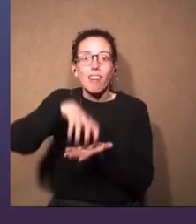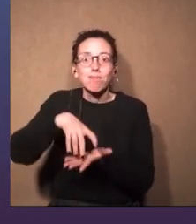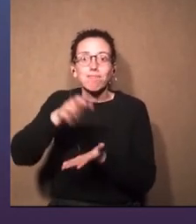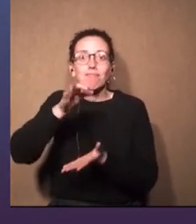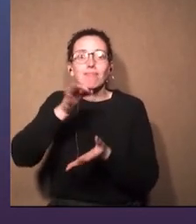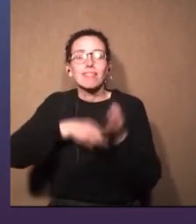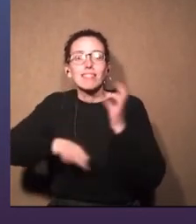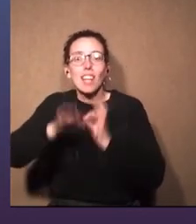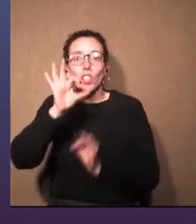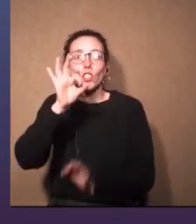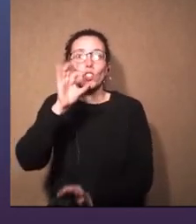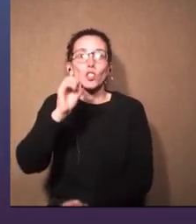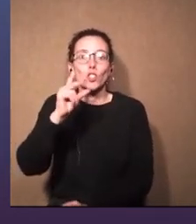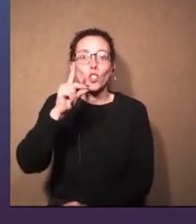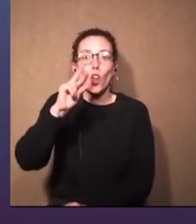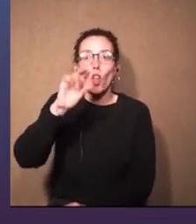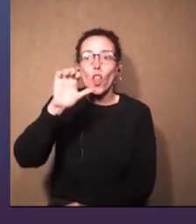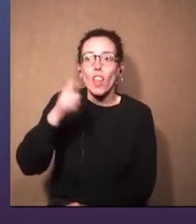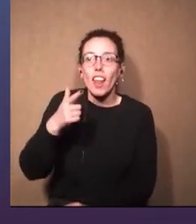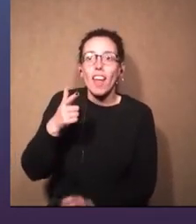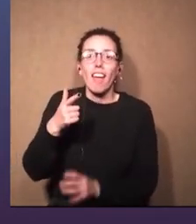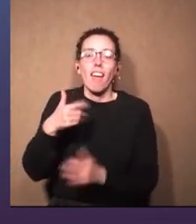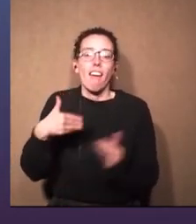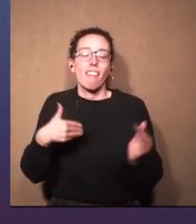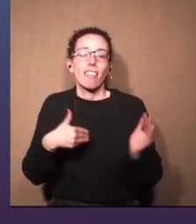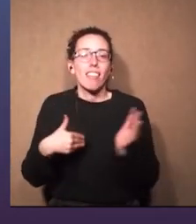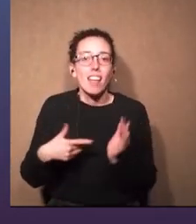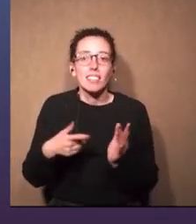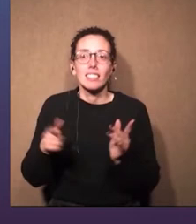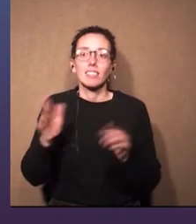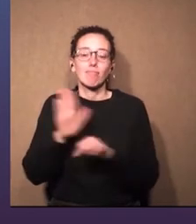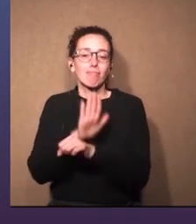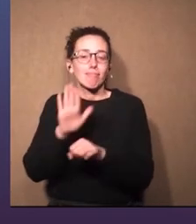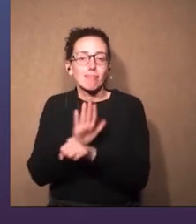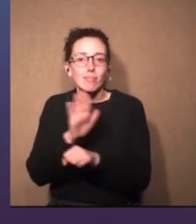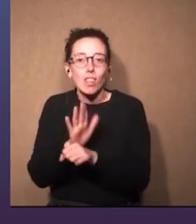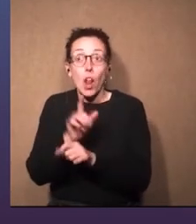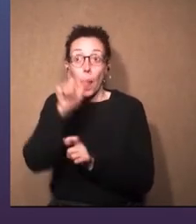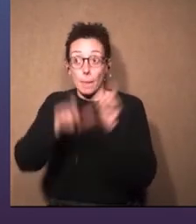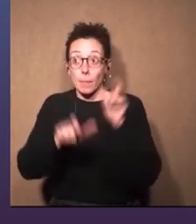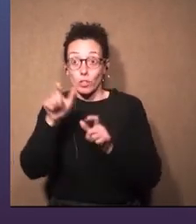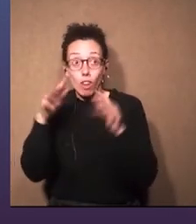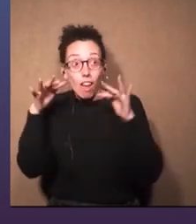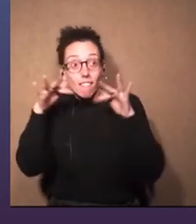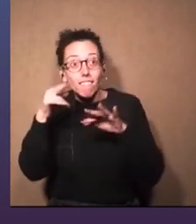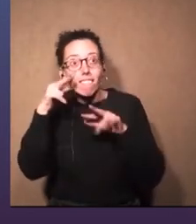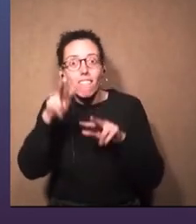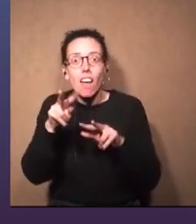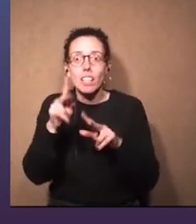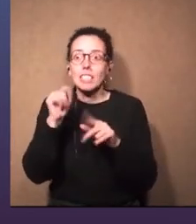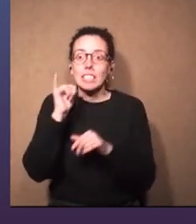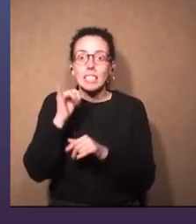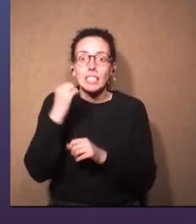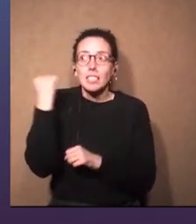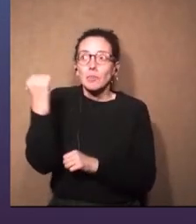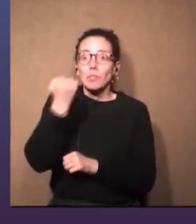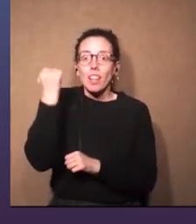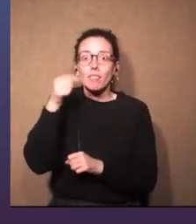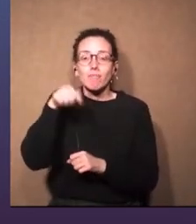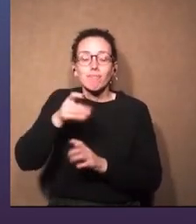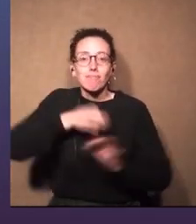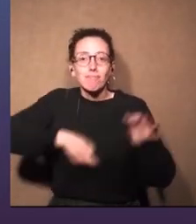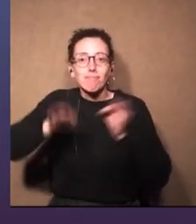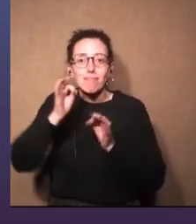auditorio desde la actuación la danza músicos los espectadores es un acontecimiento porque es un